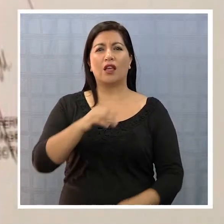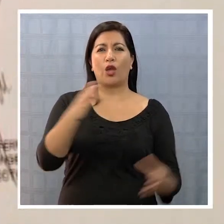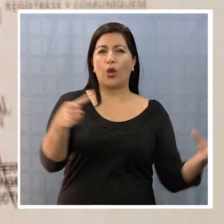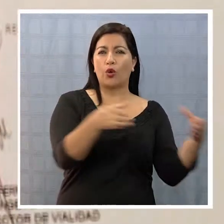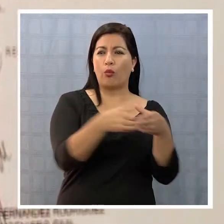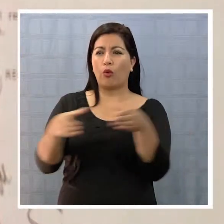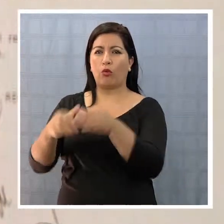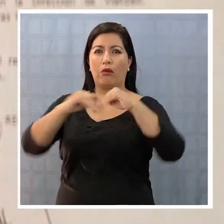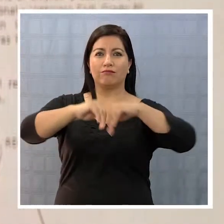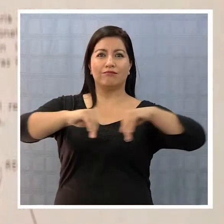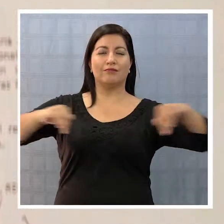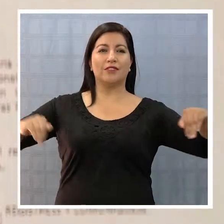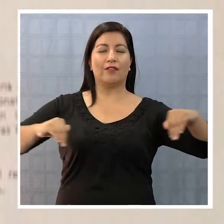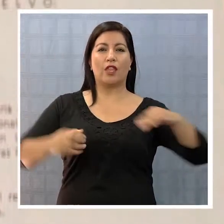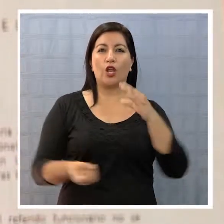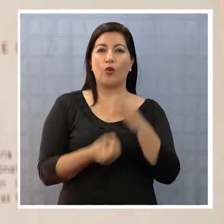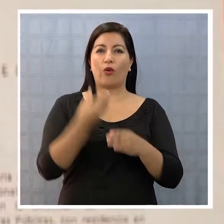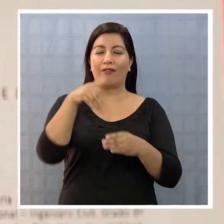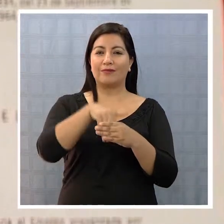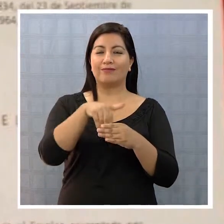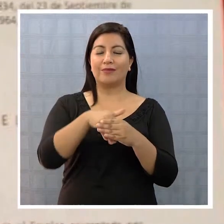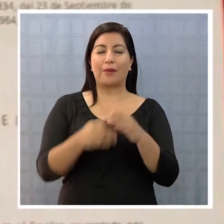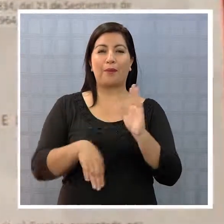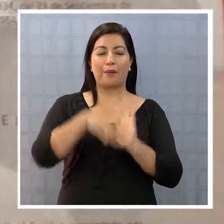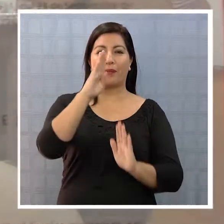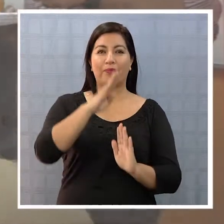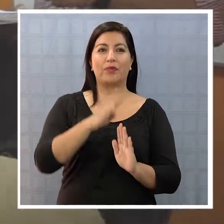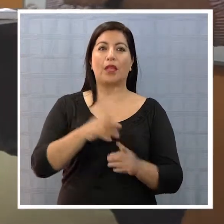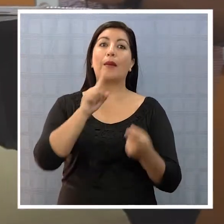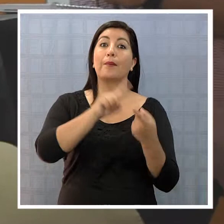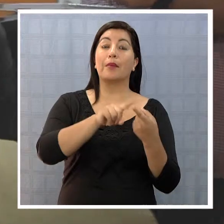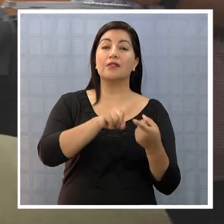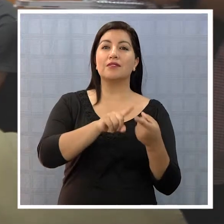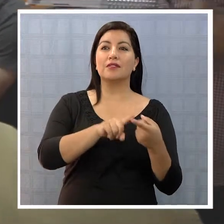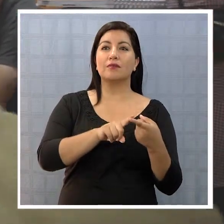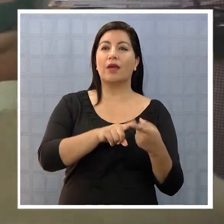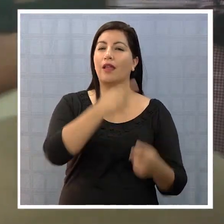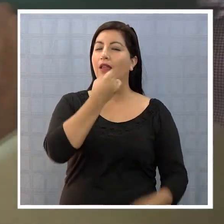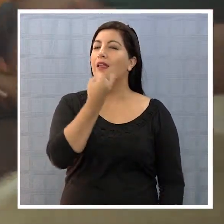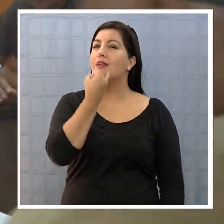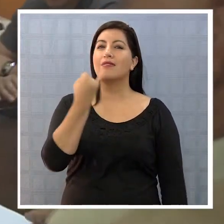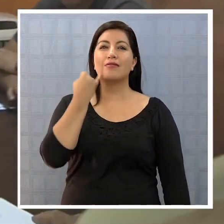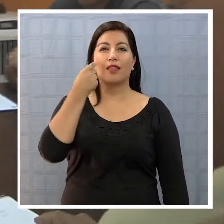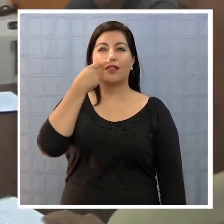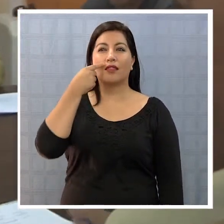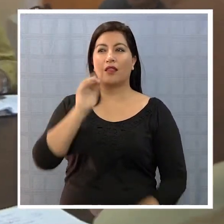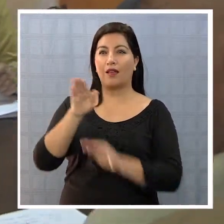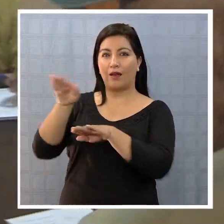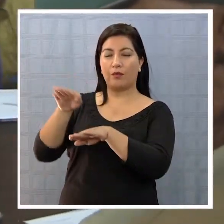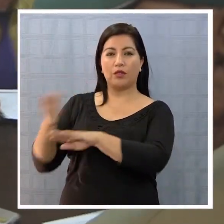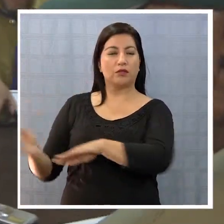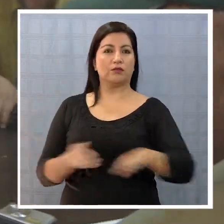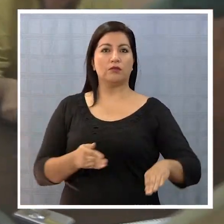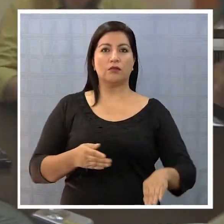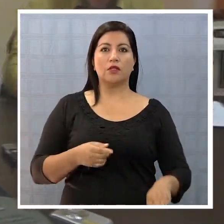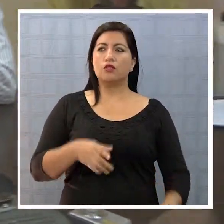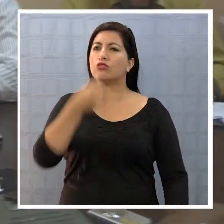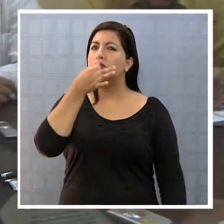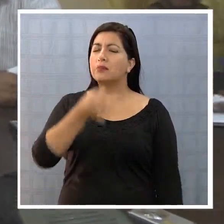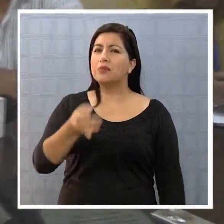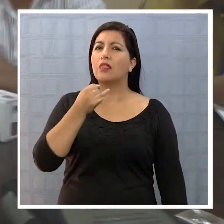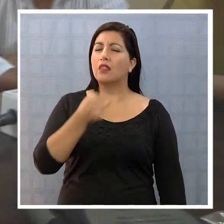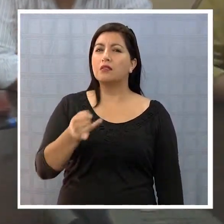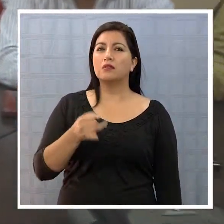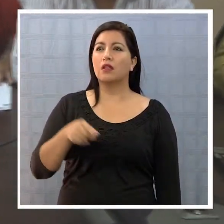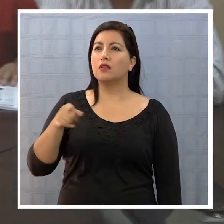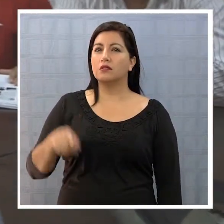Nueva Mayoría, donde incluso los gremios se han hecho partícipes apoyando el nombramiento de la próxima autoridad de la región. Lo que yo me he limitado a decir, estos son datos